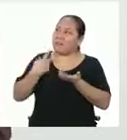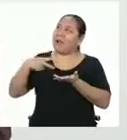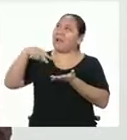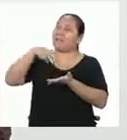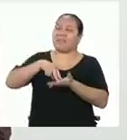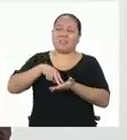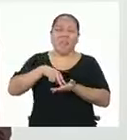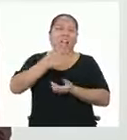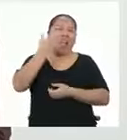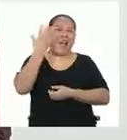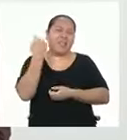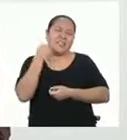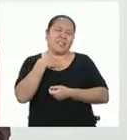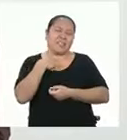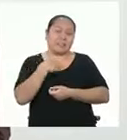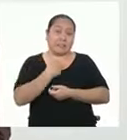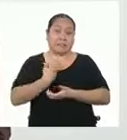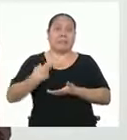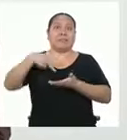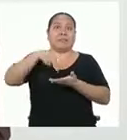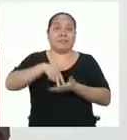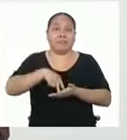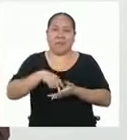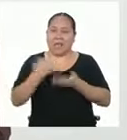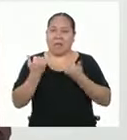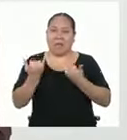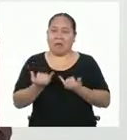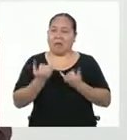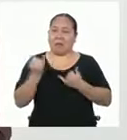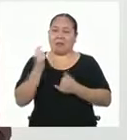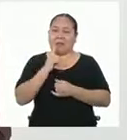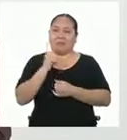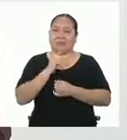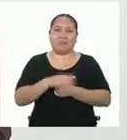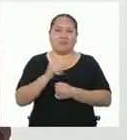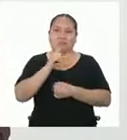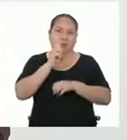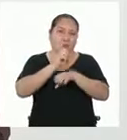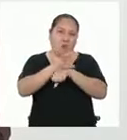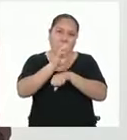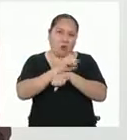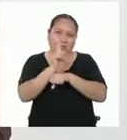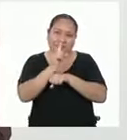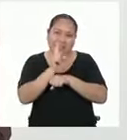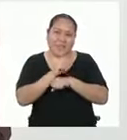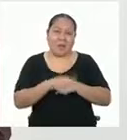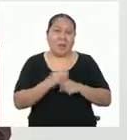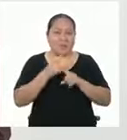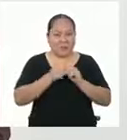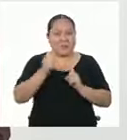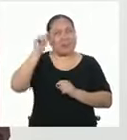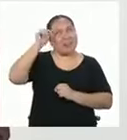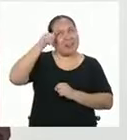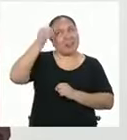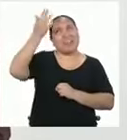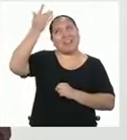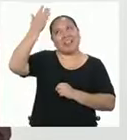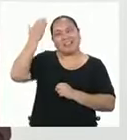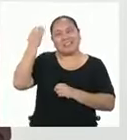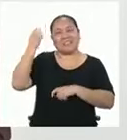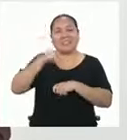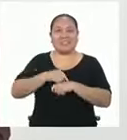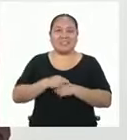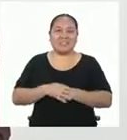poco más arriesgado. Ahora ya no me mandaría con algo así. Y no les recomendaría, pero me has hecho recordar esas